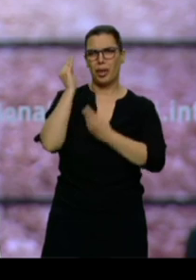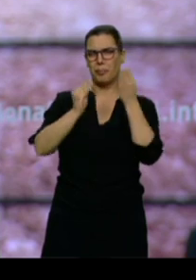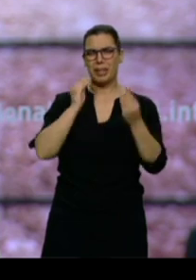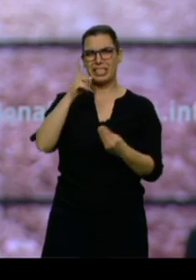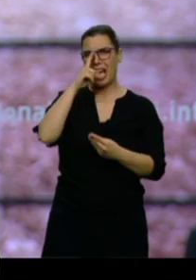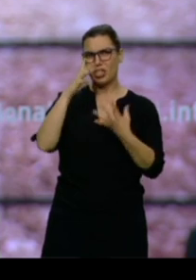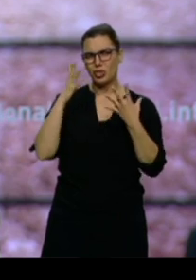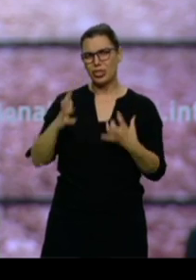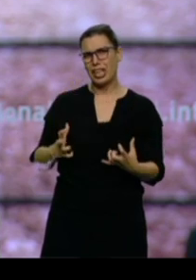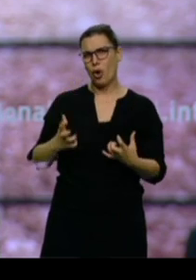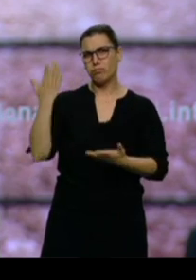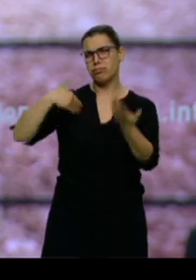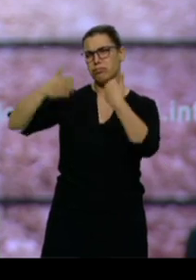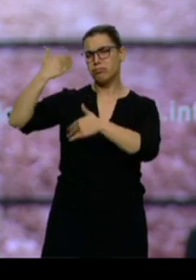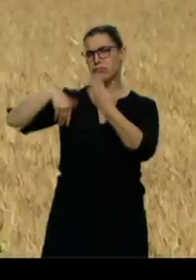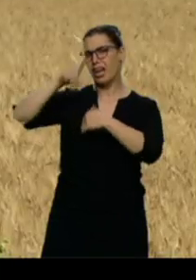1992.